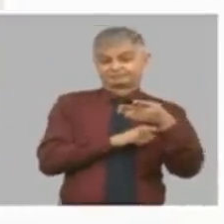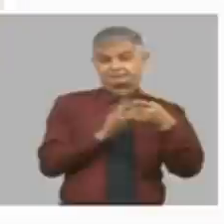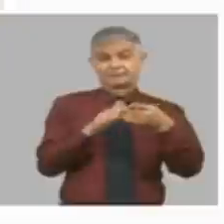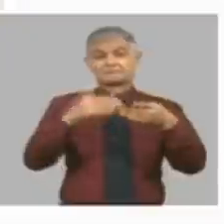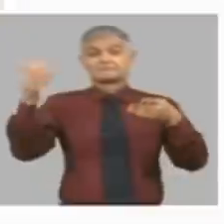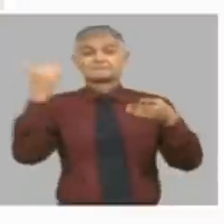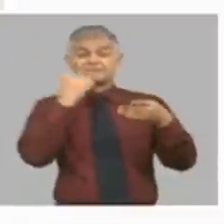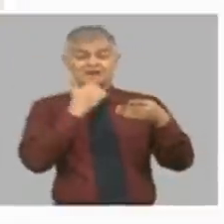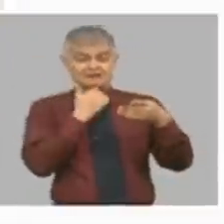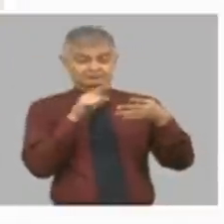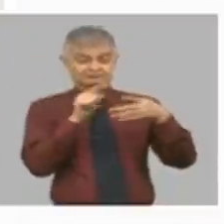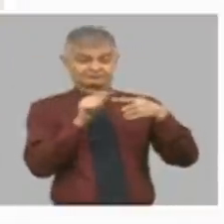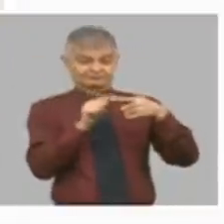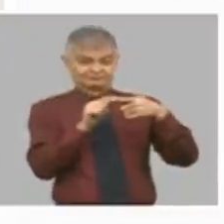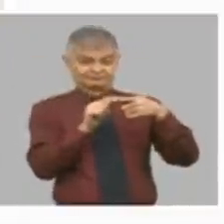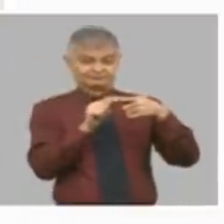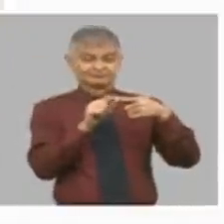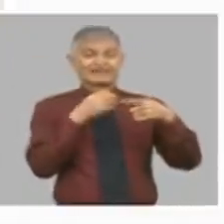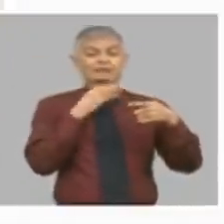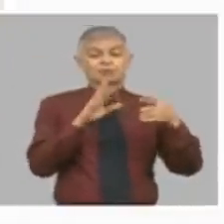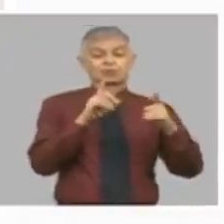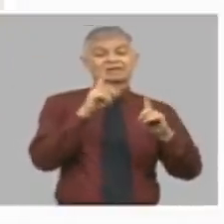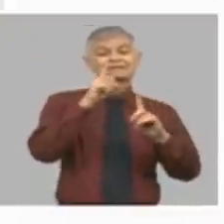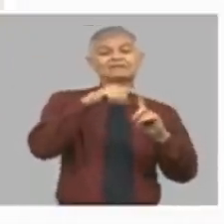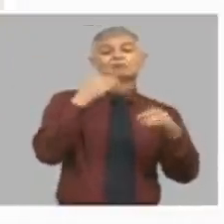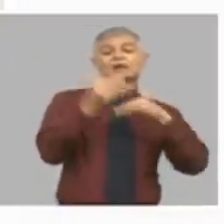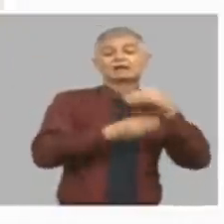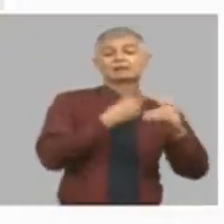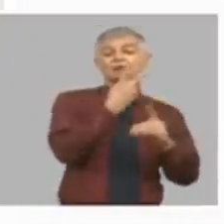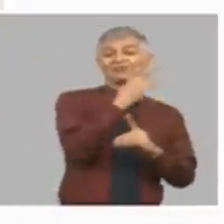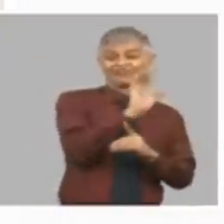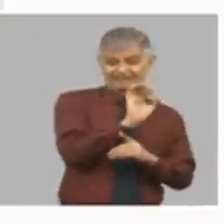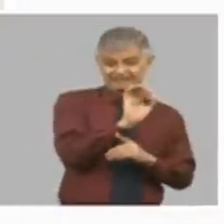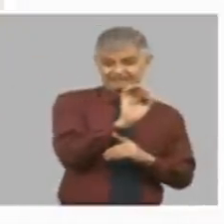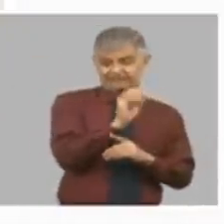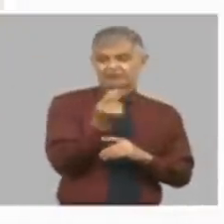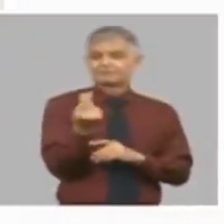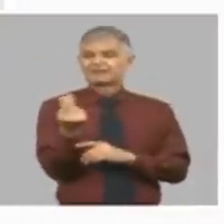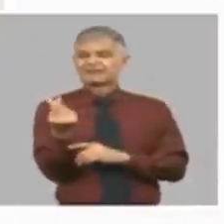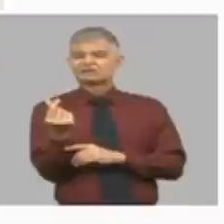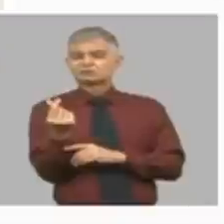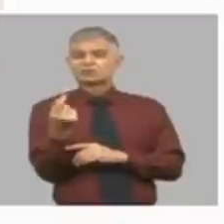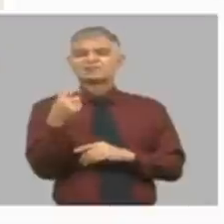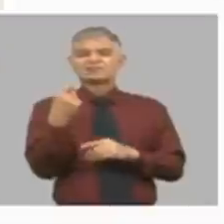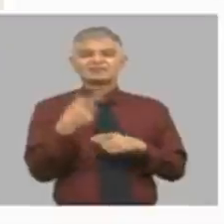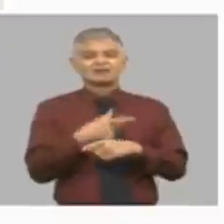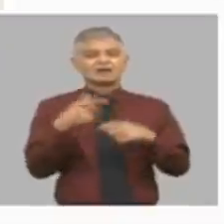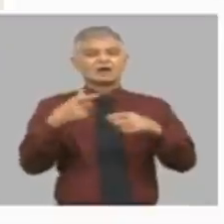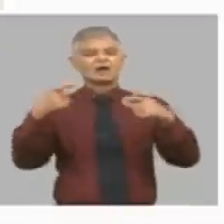si el tipo cambio fuera veinte los precios mayoristas deberían estar creciendo entre diez y doce veces